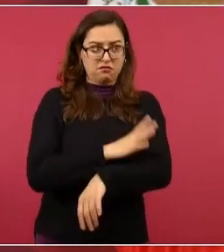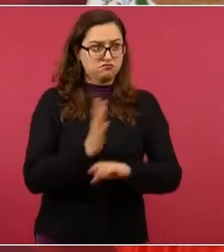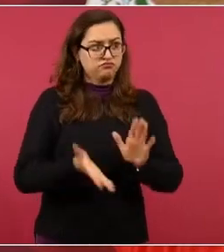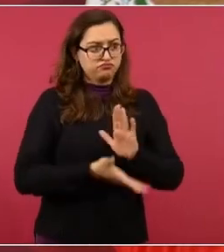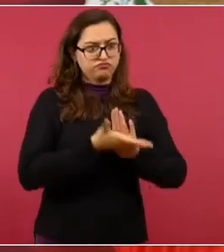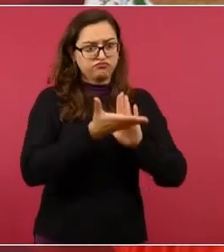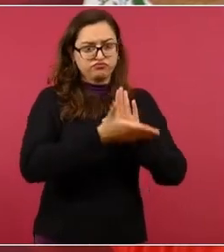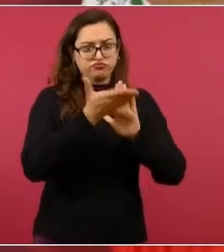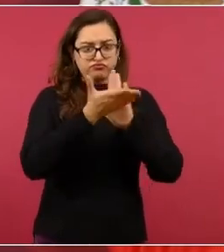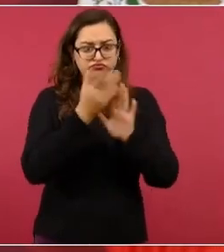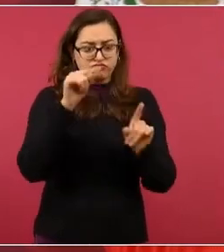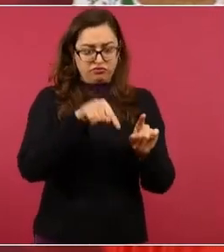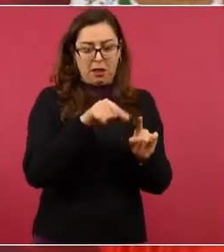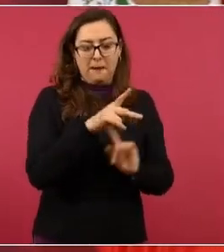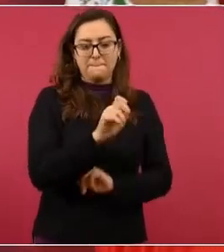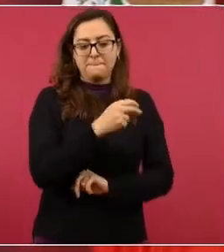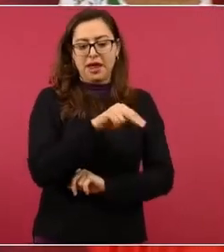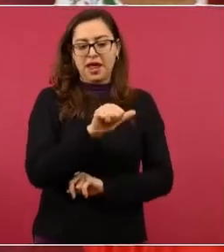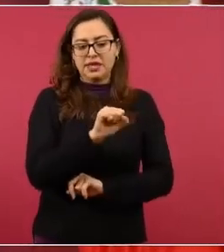en Peñasco,